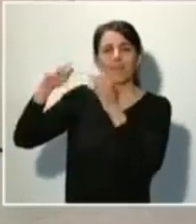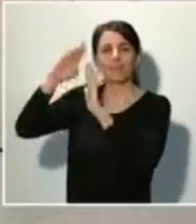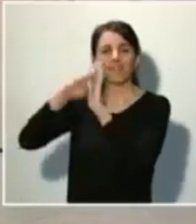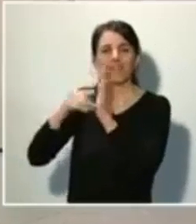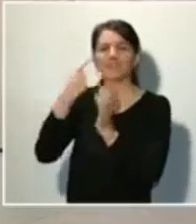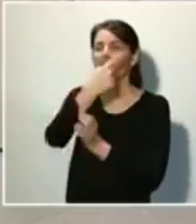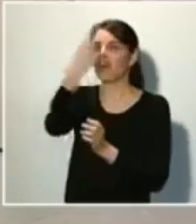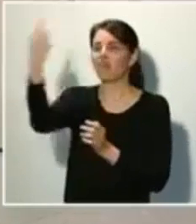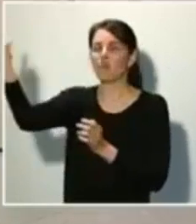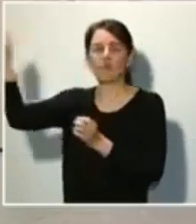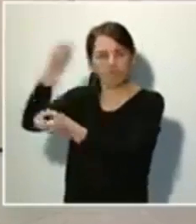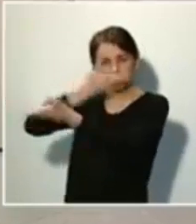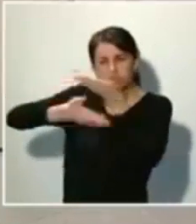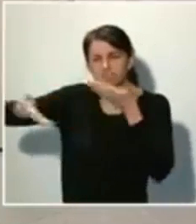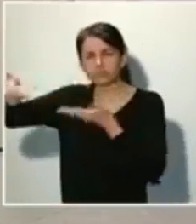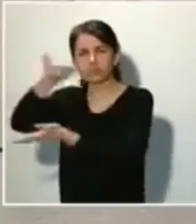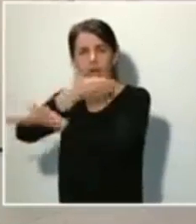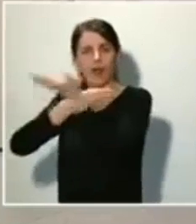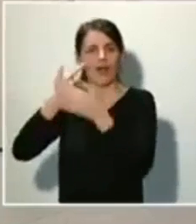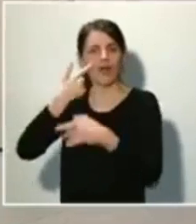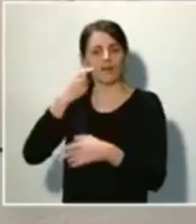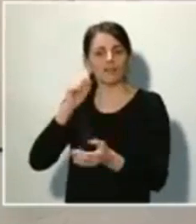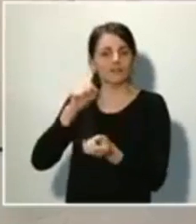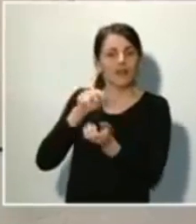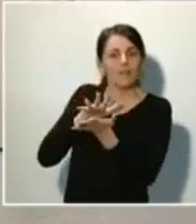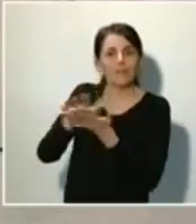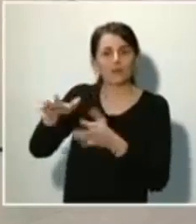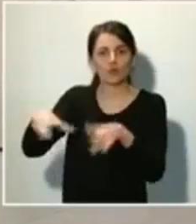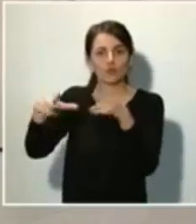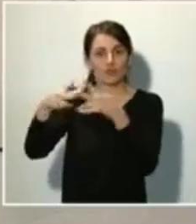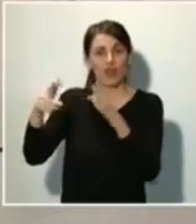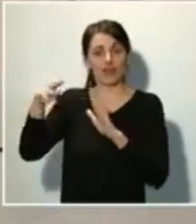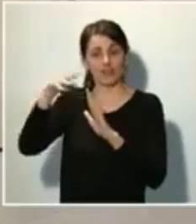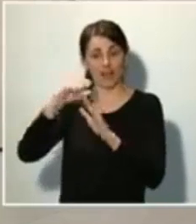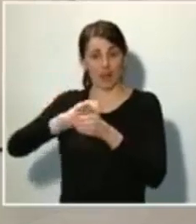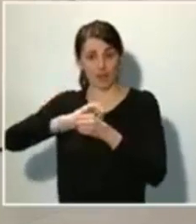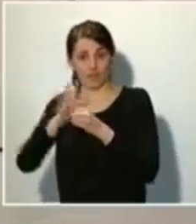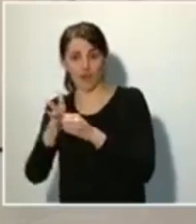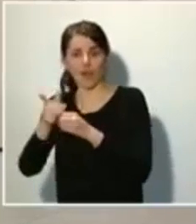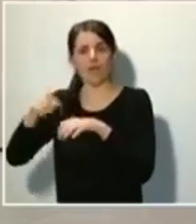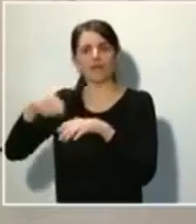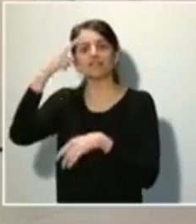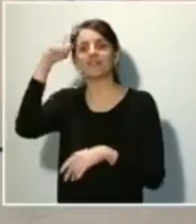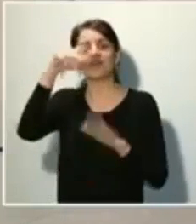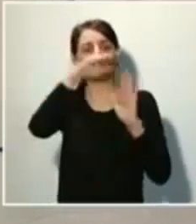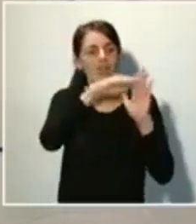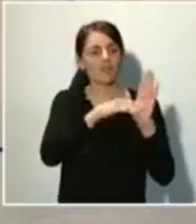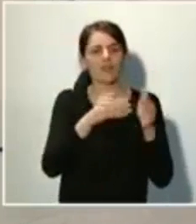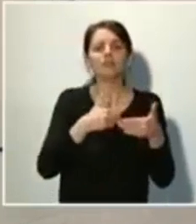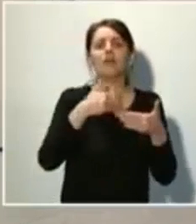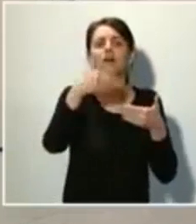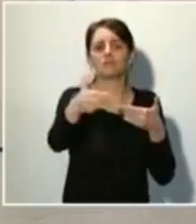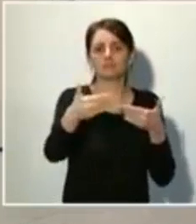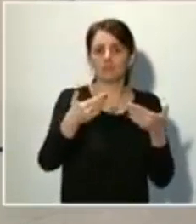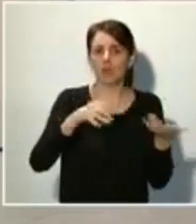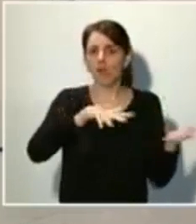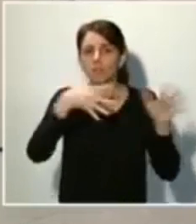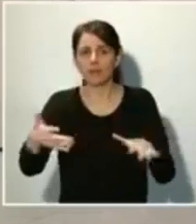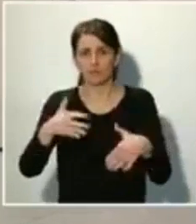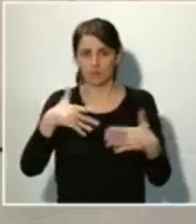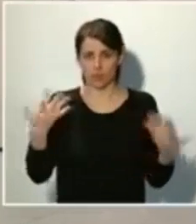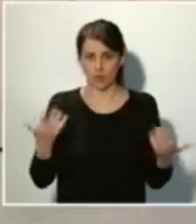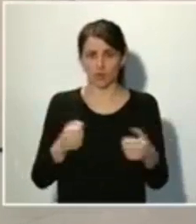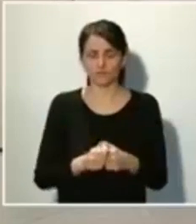COVID-19 y para estudiar cuáles deben ser las medidas que hay que tomar en los próximos días. Quiero subrayar en este sentido,